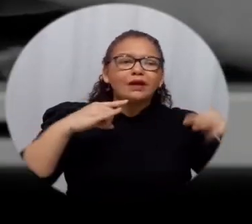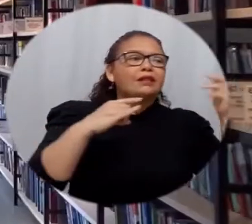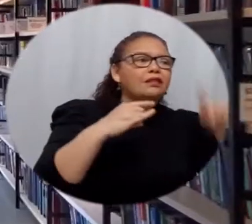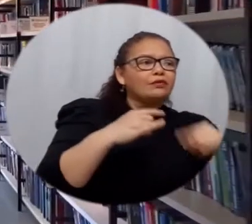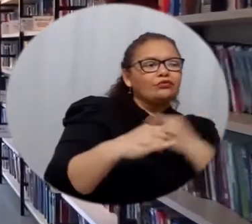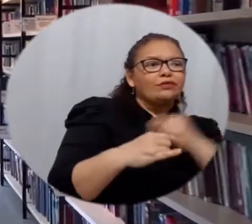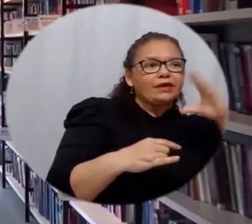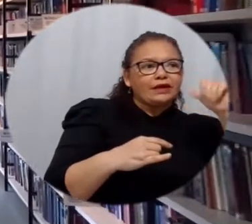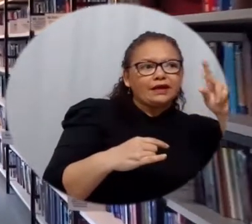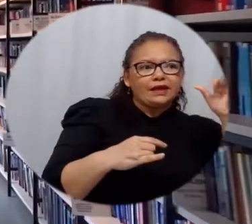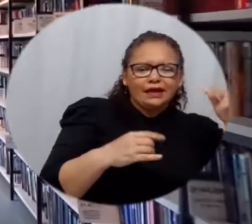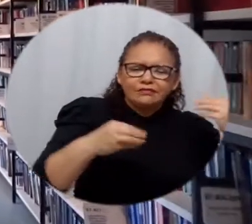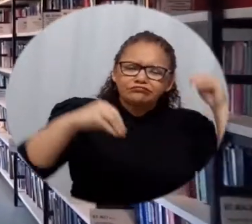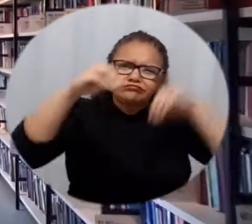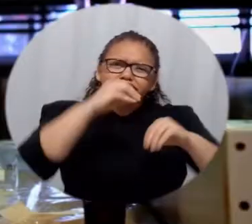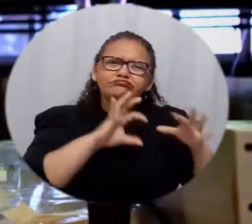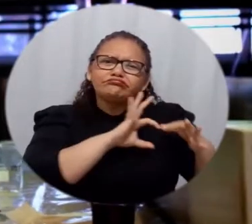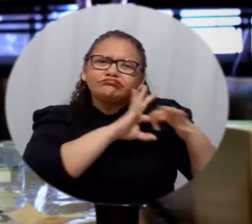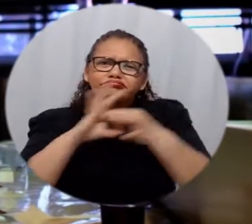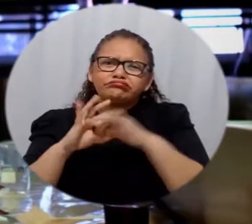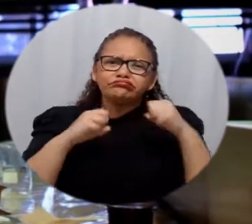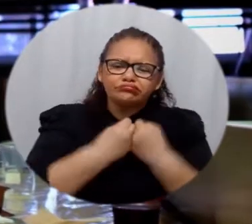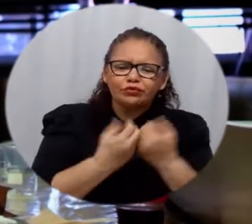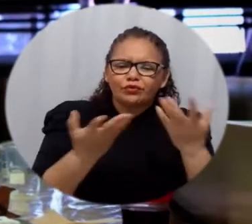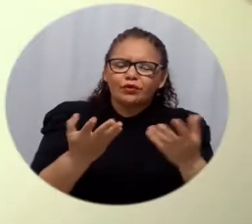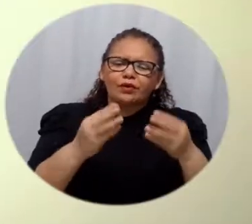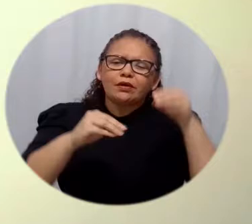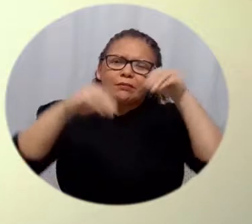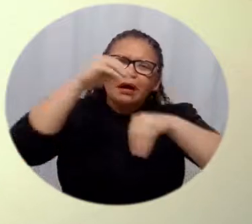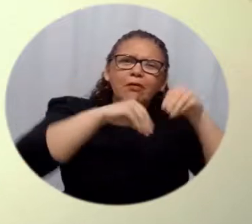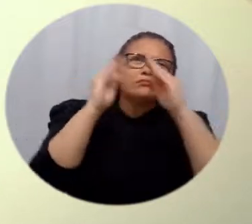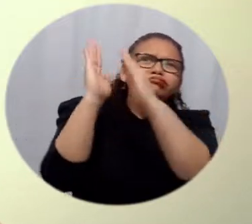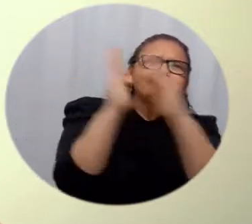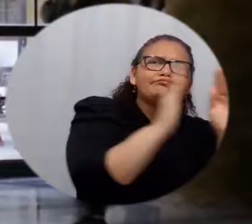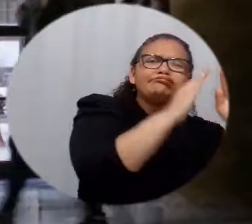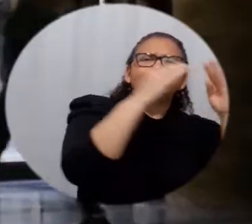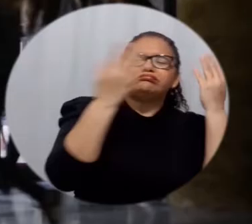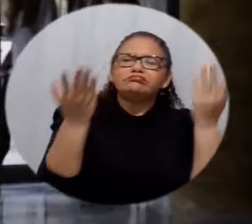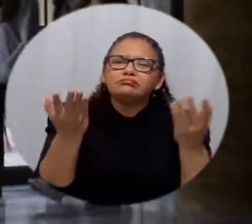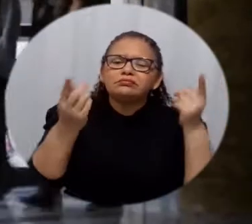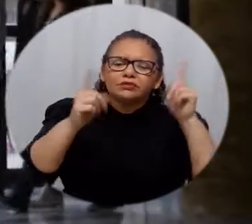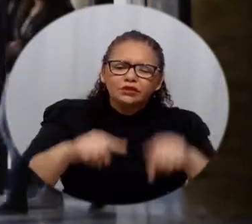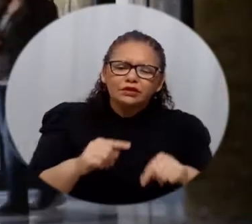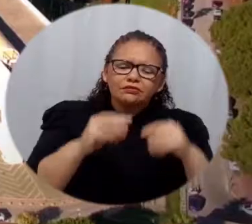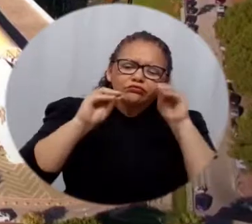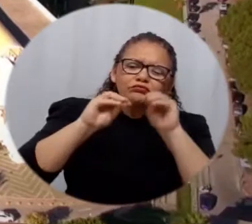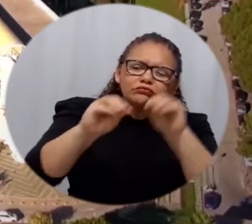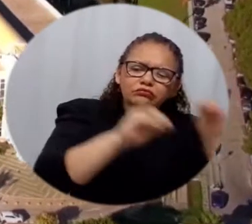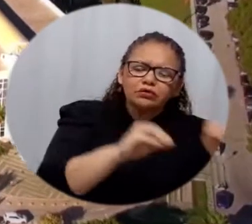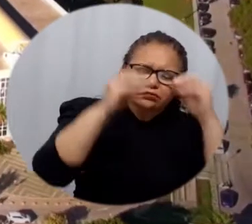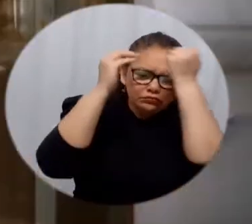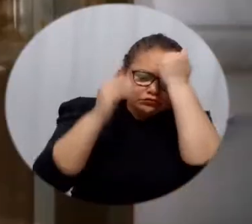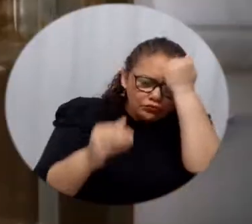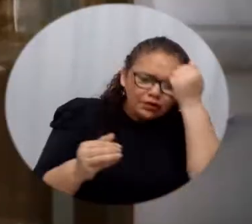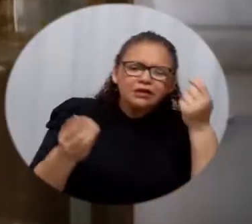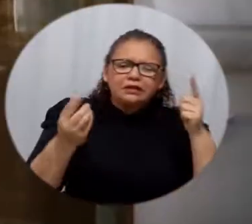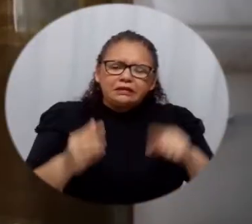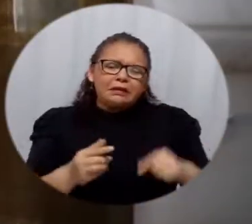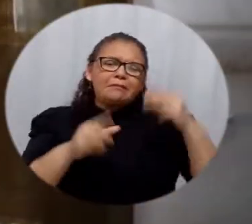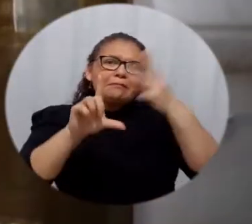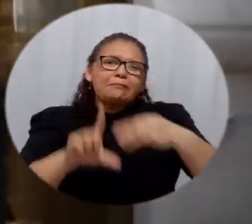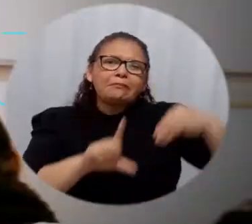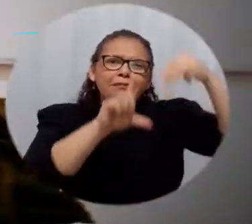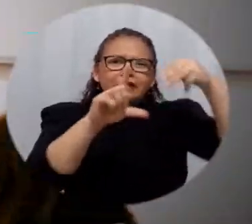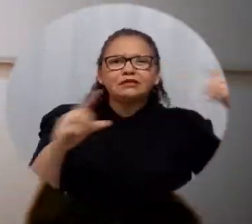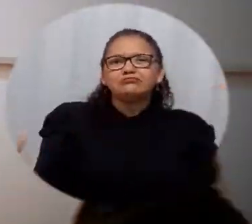producción bibliográfica, formación doctoral de docentes, creación de una maestría, colaboraciones en investigación, intercambios, entre